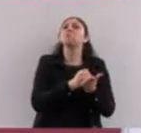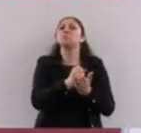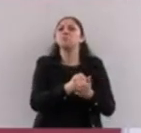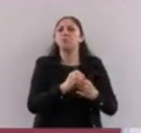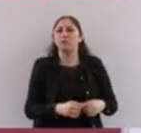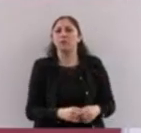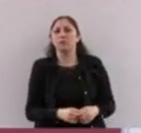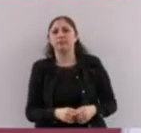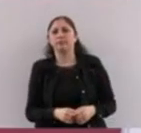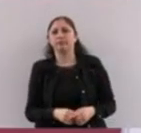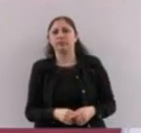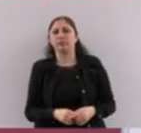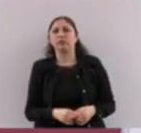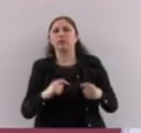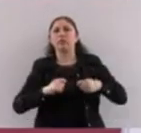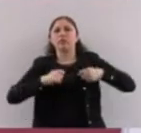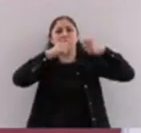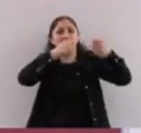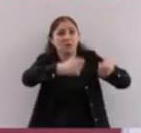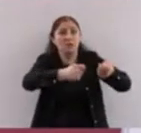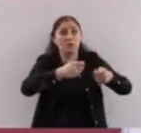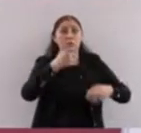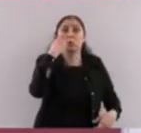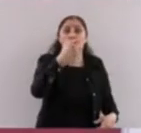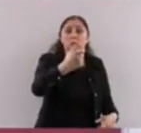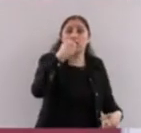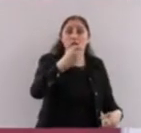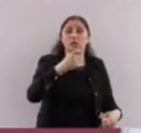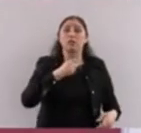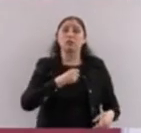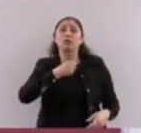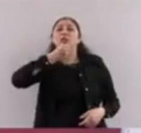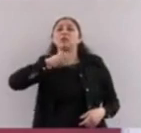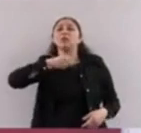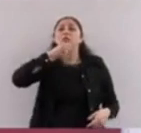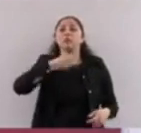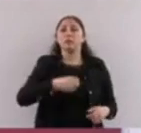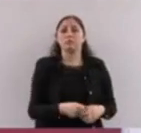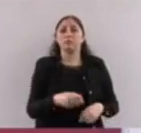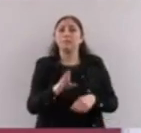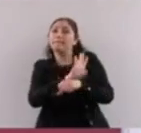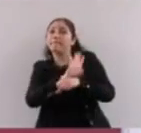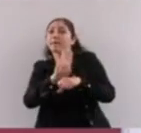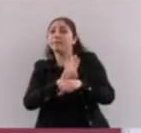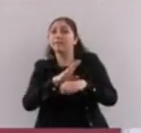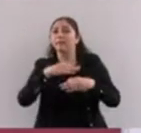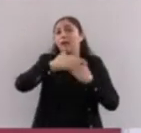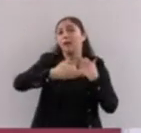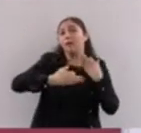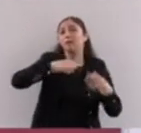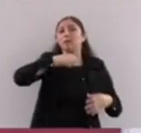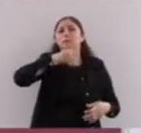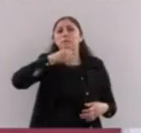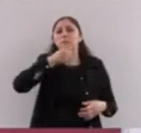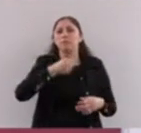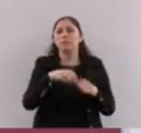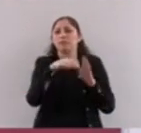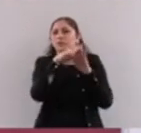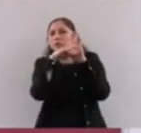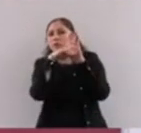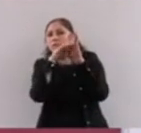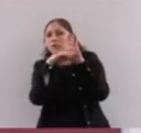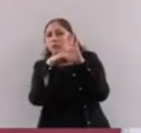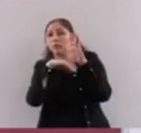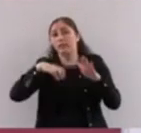a los adultos mayores y entonces para beneficiar a ustedes vamos a reducir la edad a